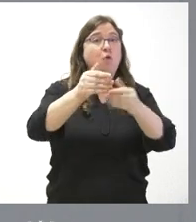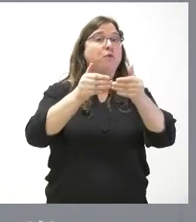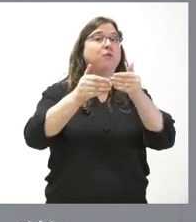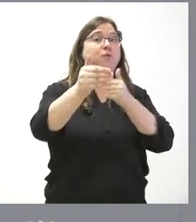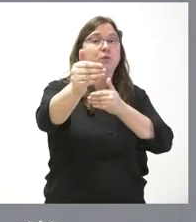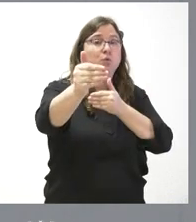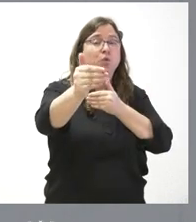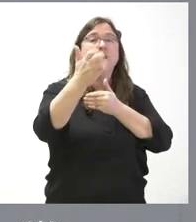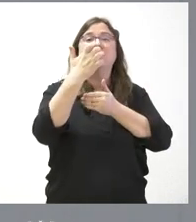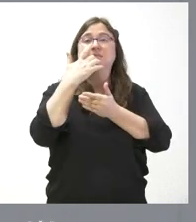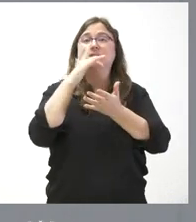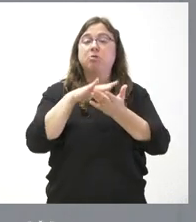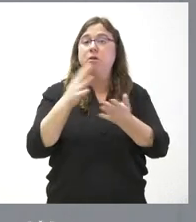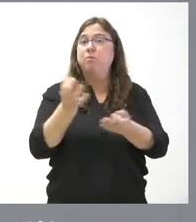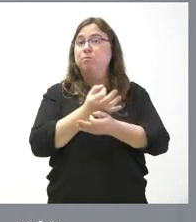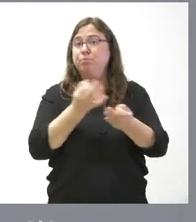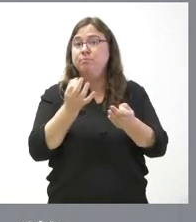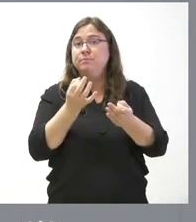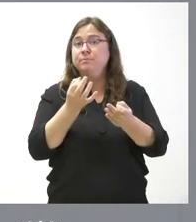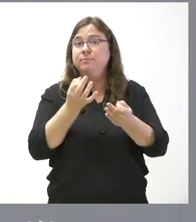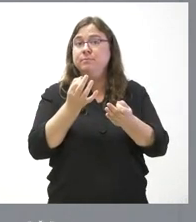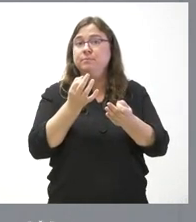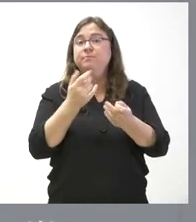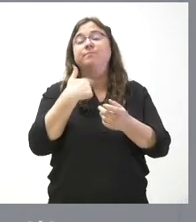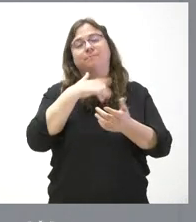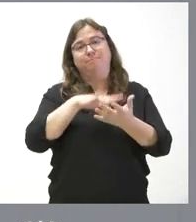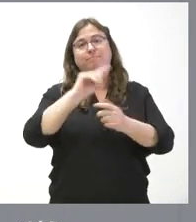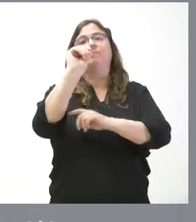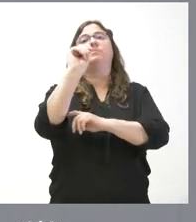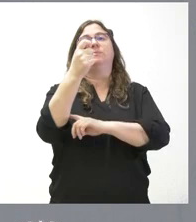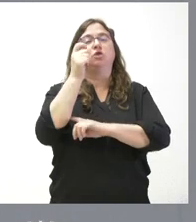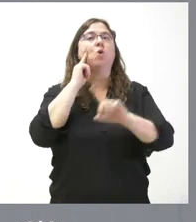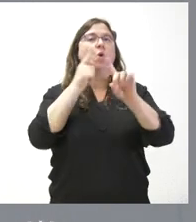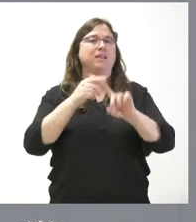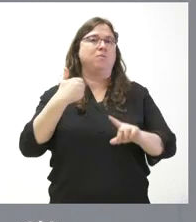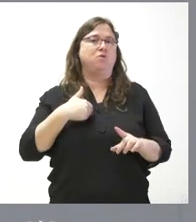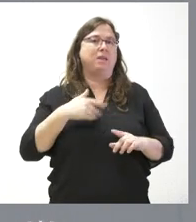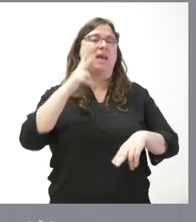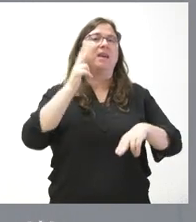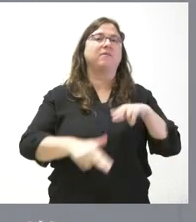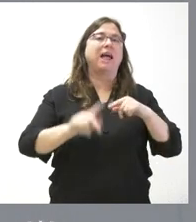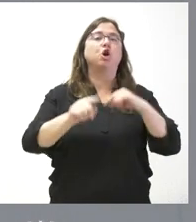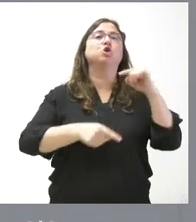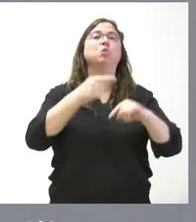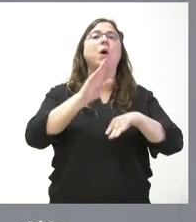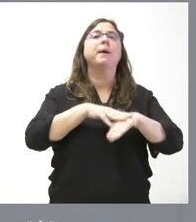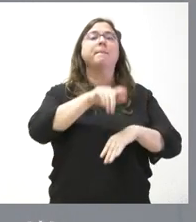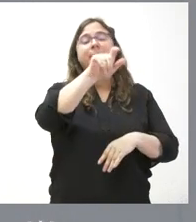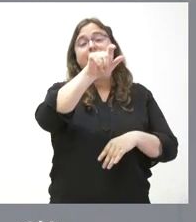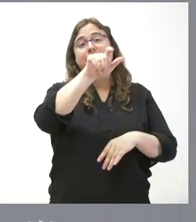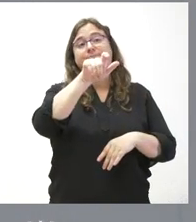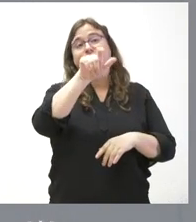cuando esto sea efectivo de aplicación y habríamos conseguido el objetivo de evitar estas consecuencias para los ganaderos de nuestra